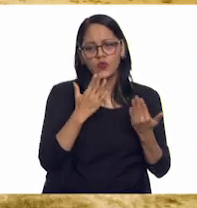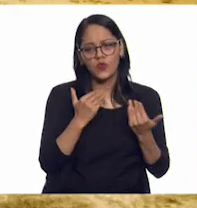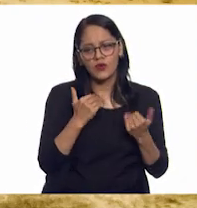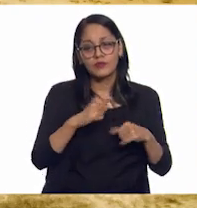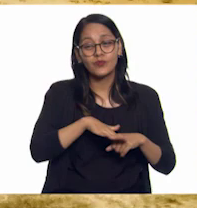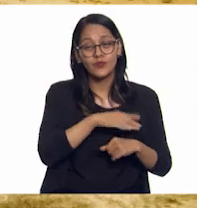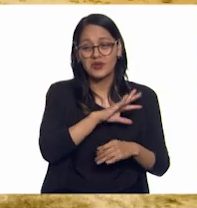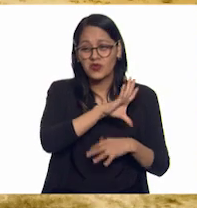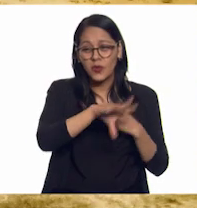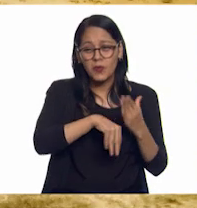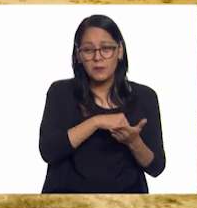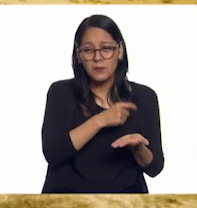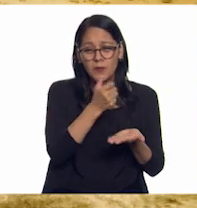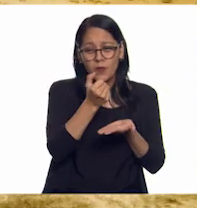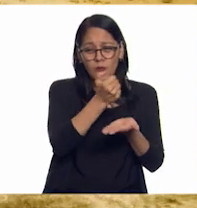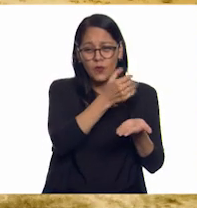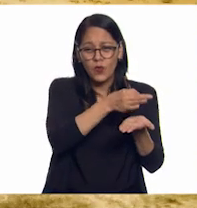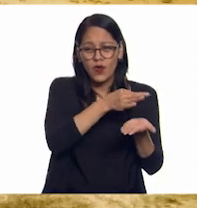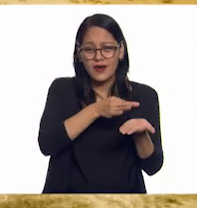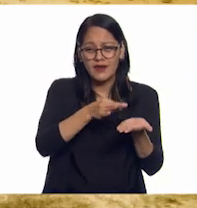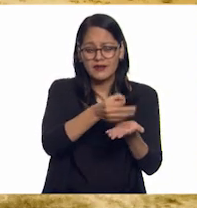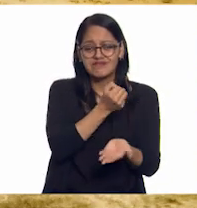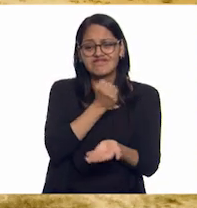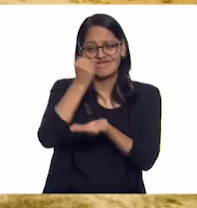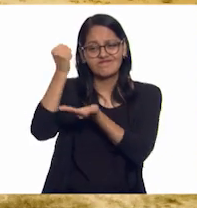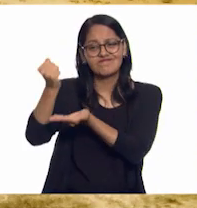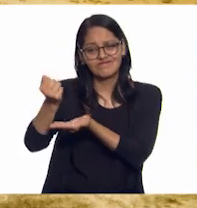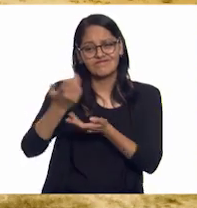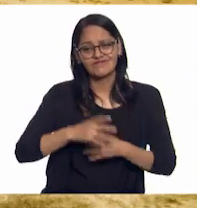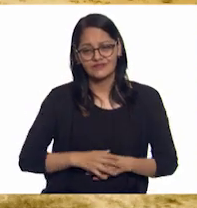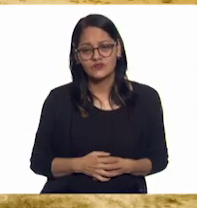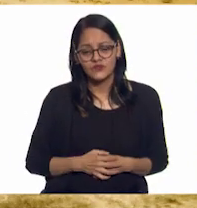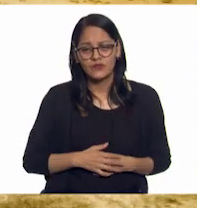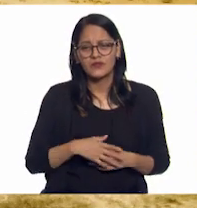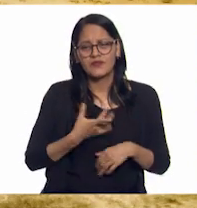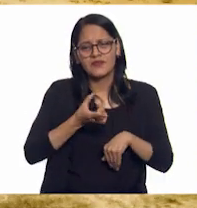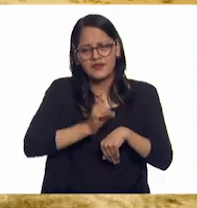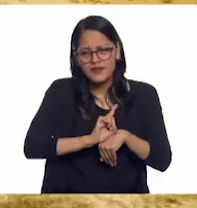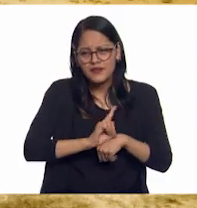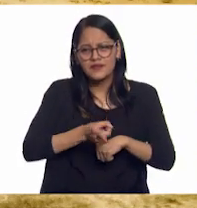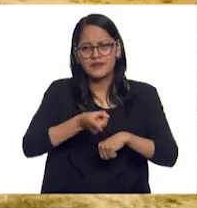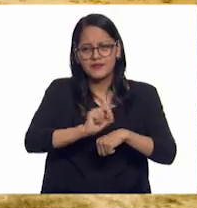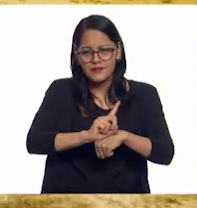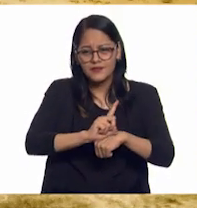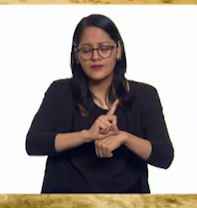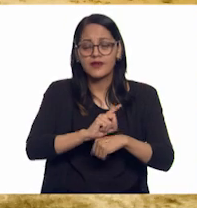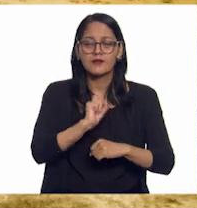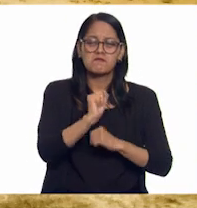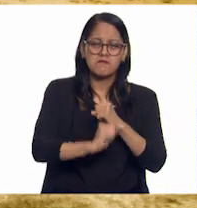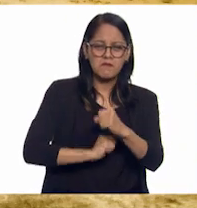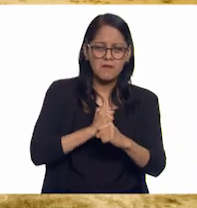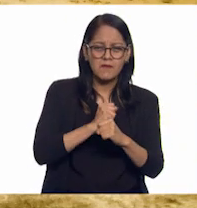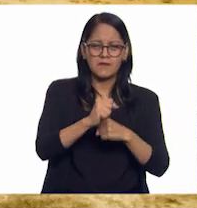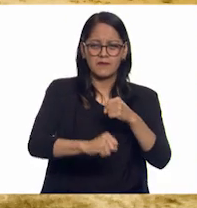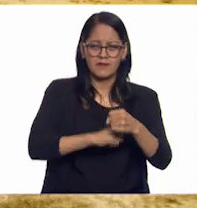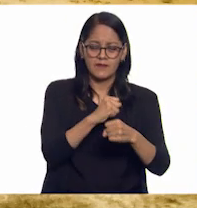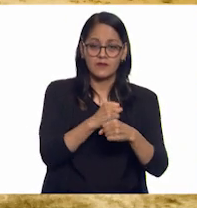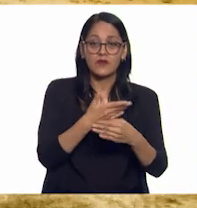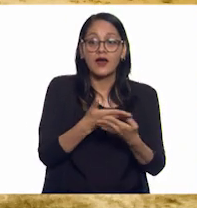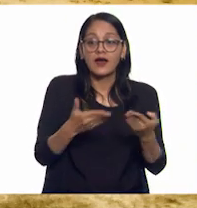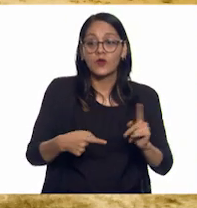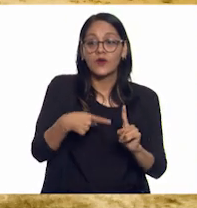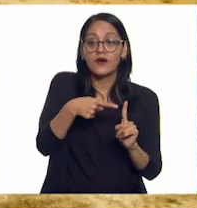todas las monedas que tenían los pescadores. Pasaron los días, los años, y